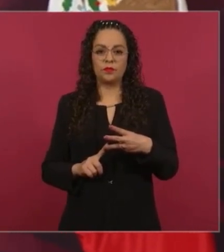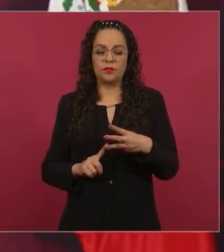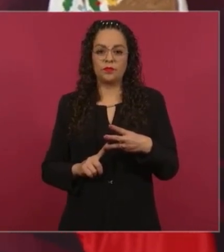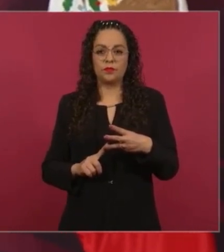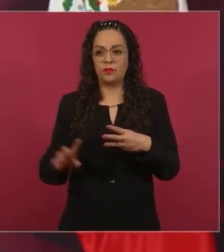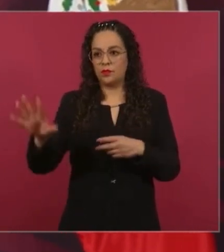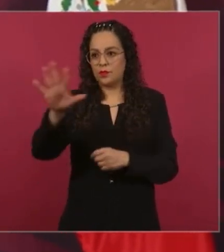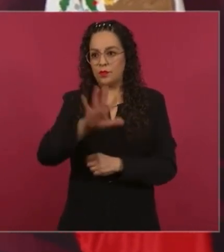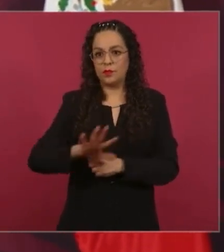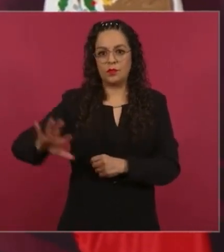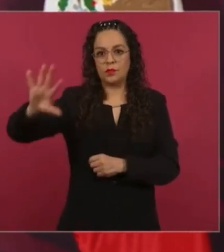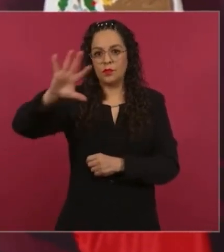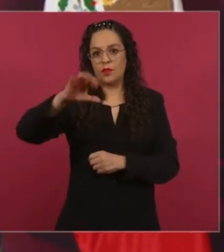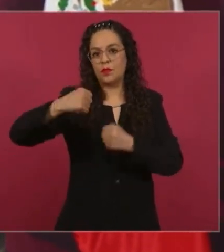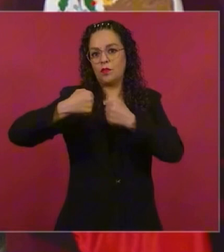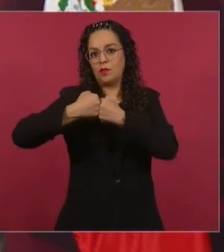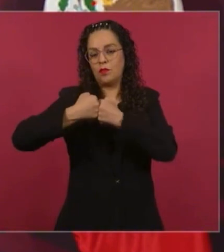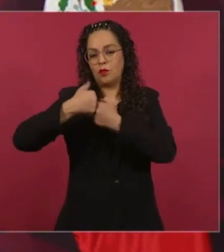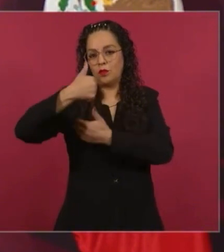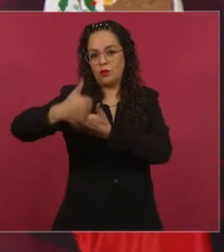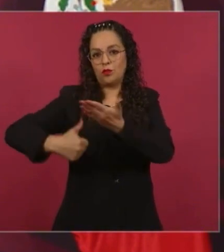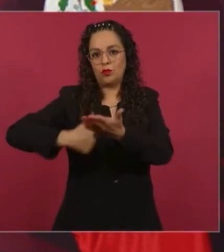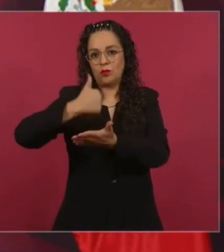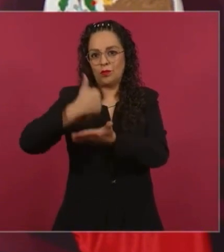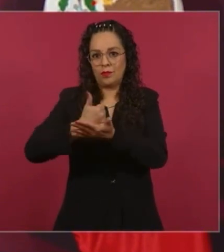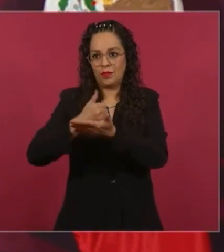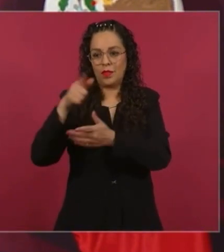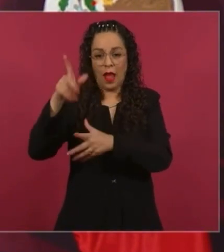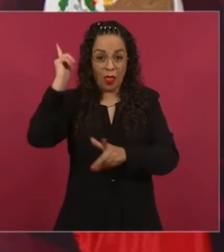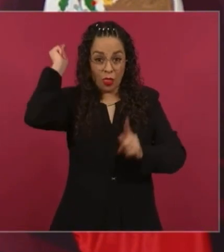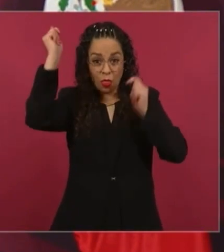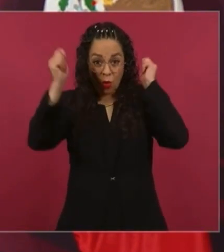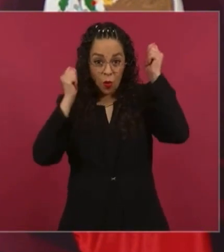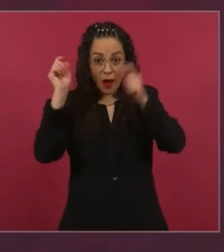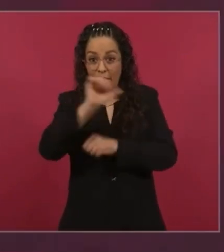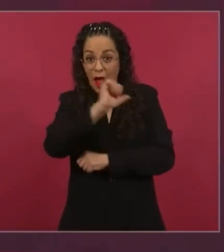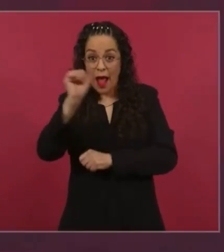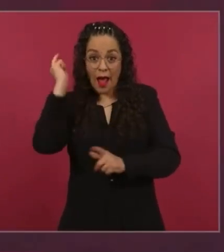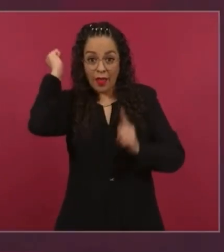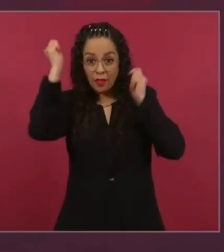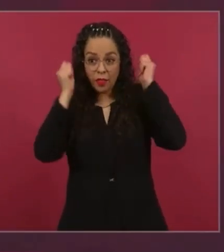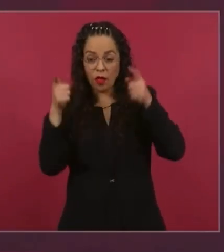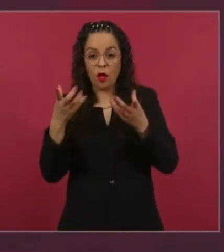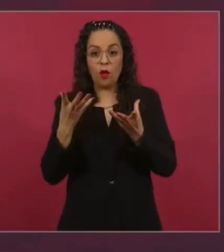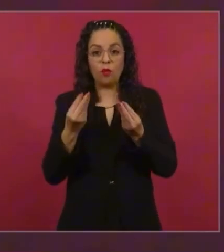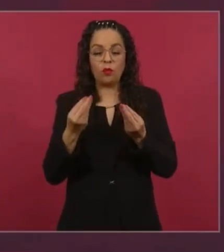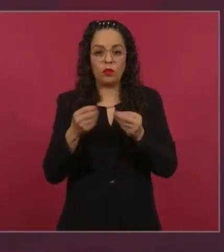todas crecieron, muchísimo. Muchísimos,